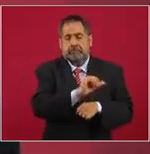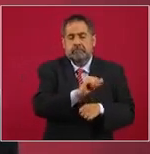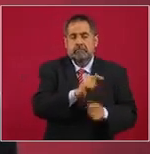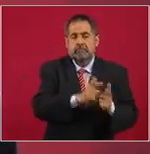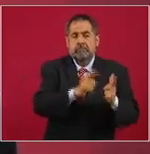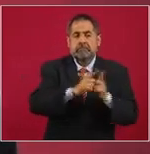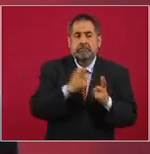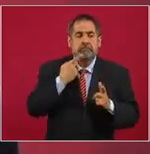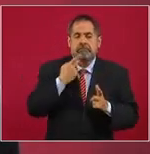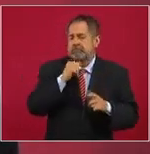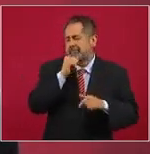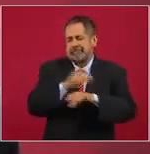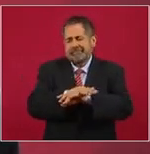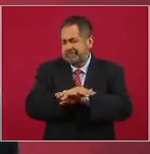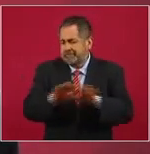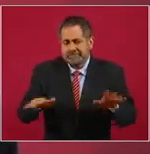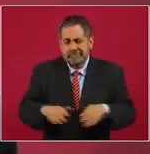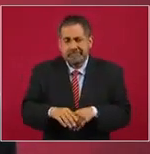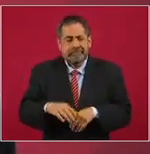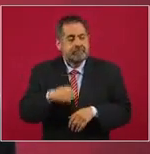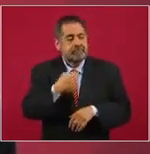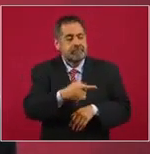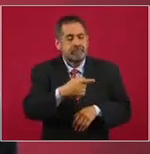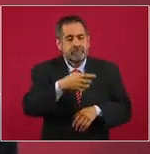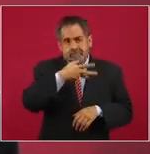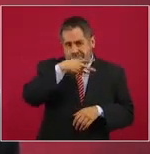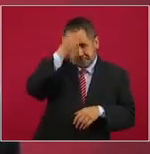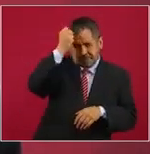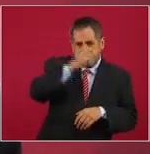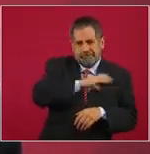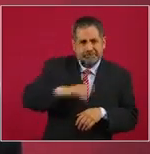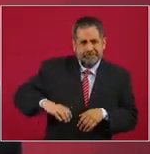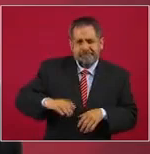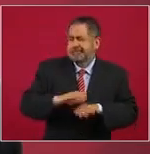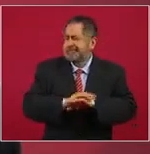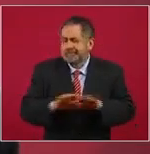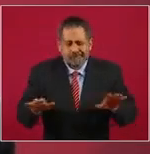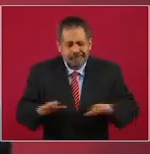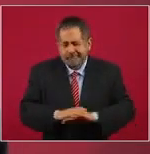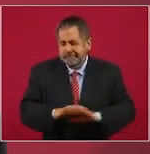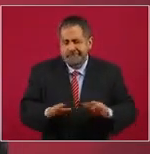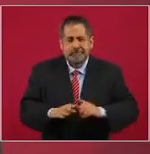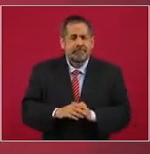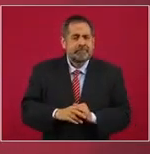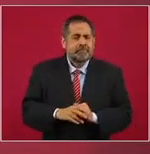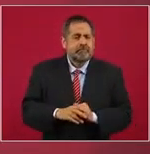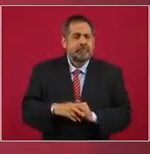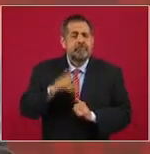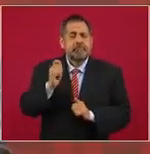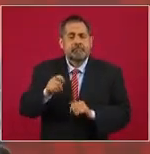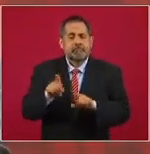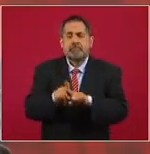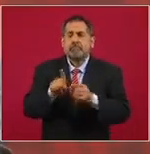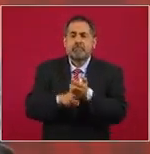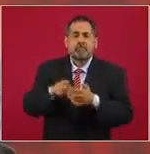También que los grupos de poder económico no